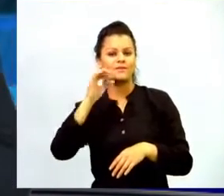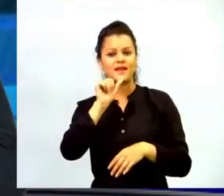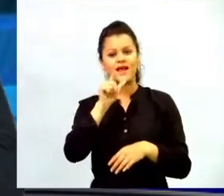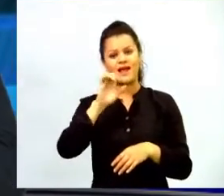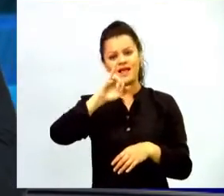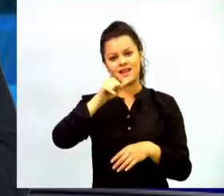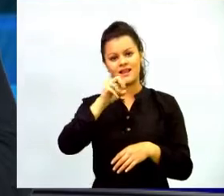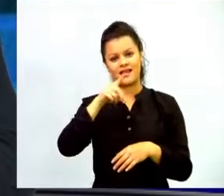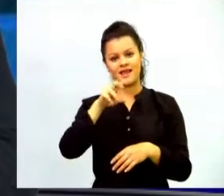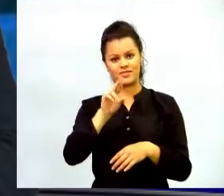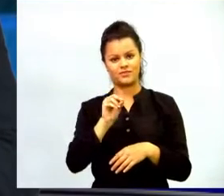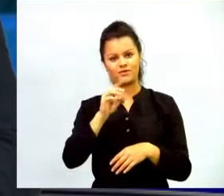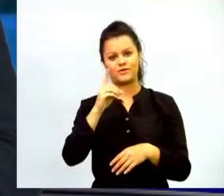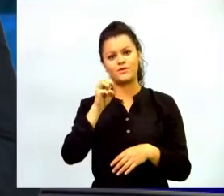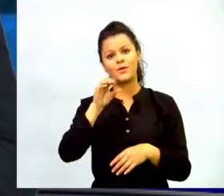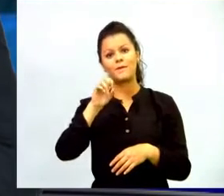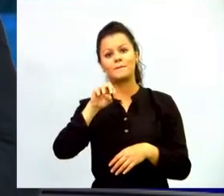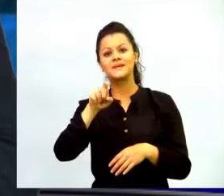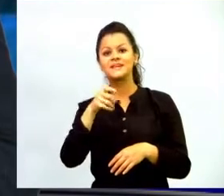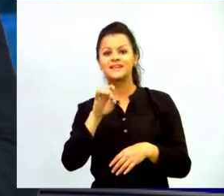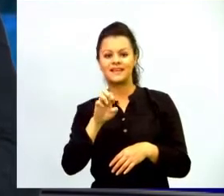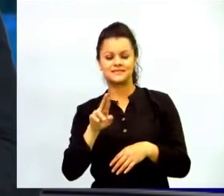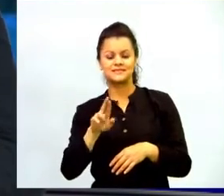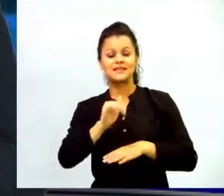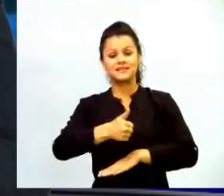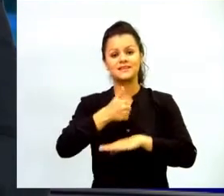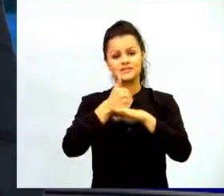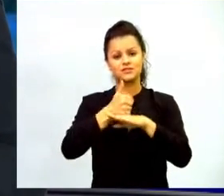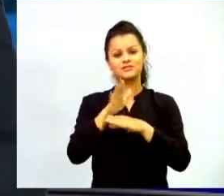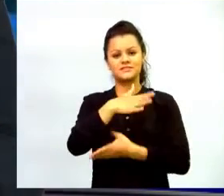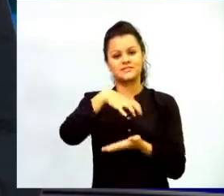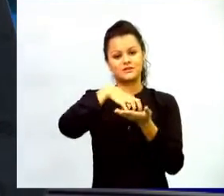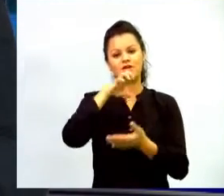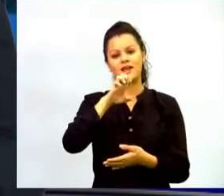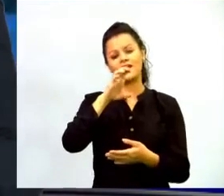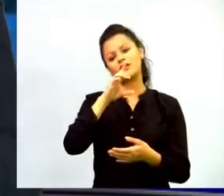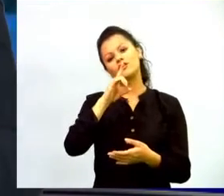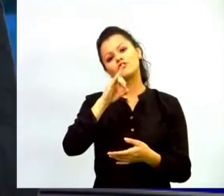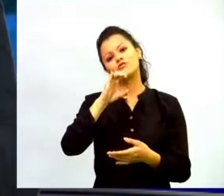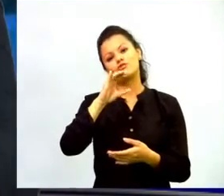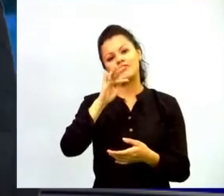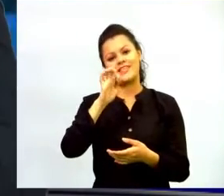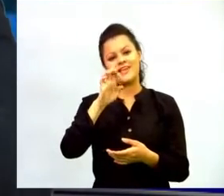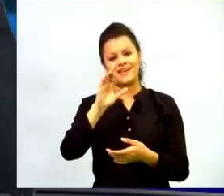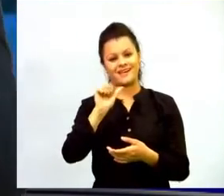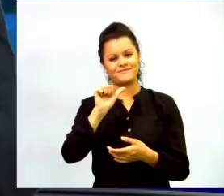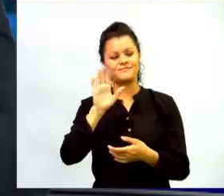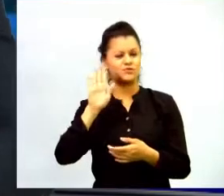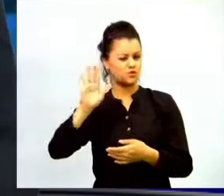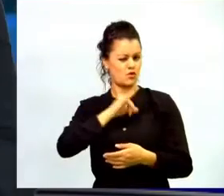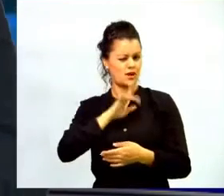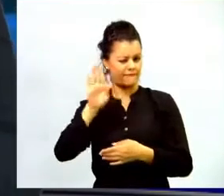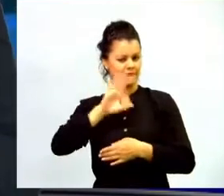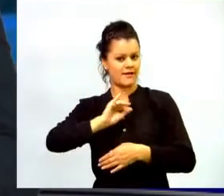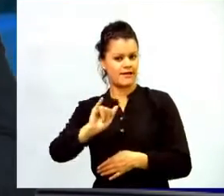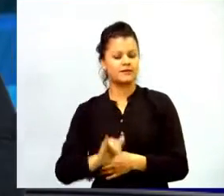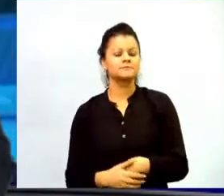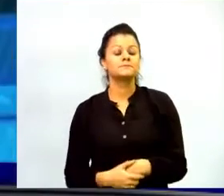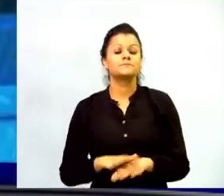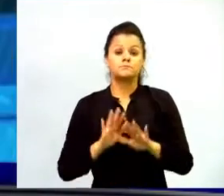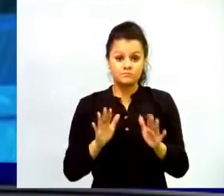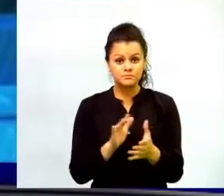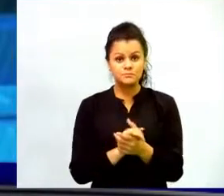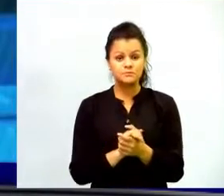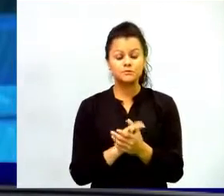Centro Eduteca de la Universidad de ICESI. Yo quiero que de una manera muy concreta nos